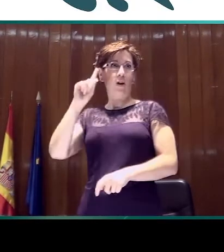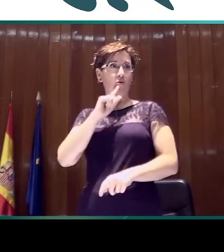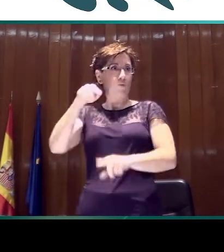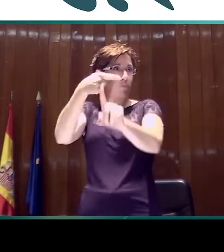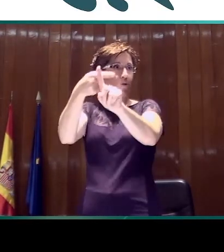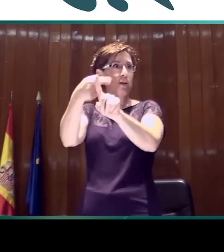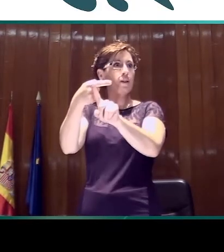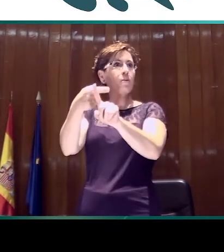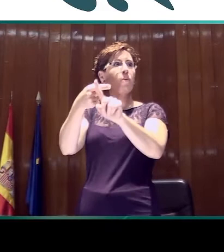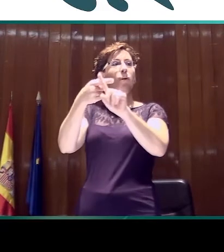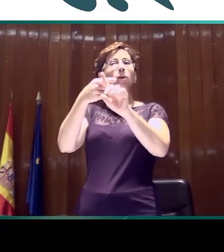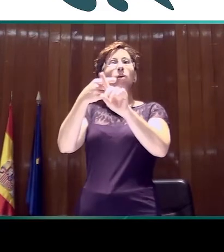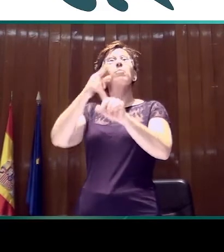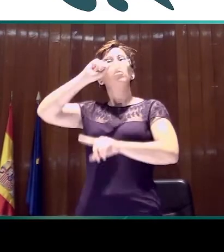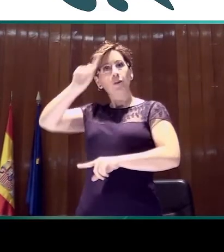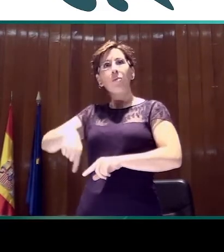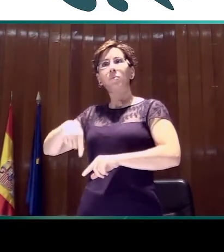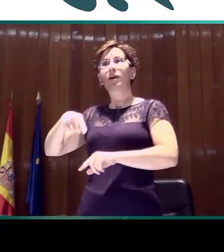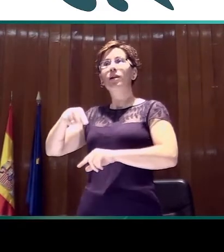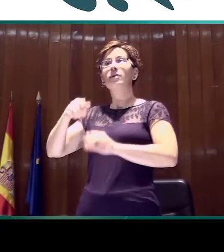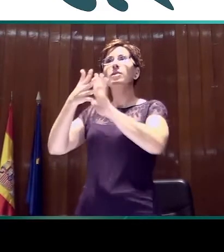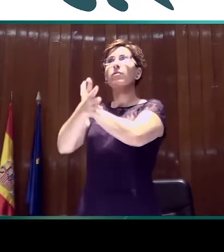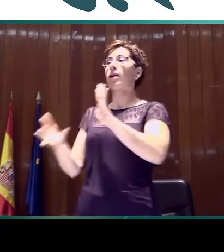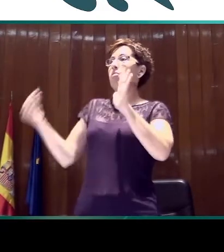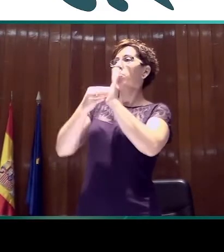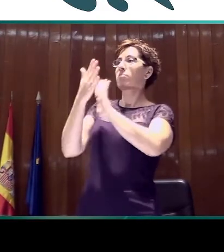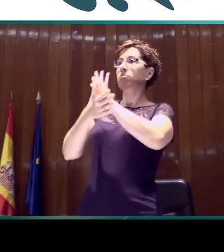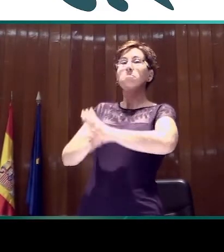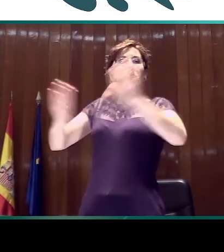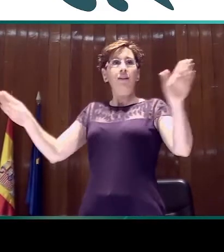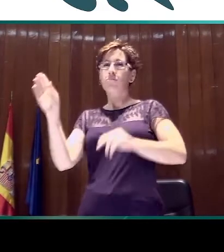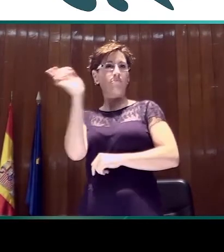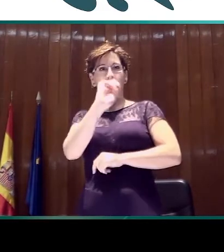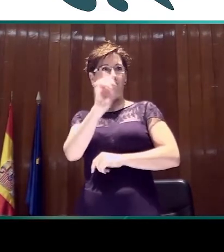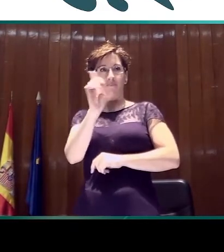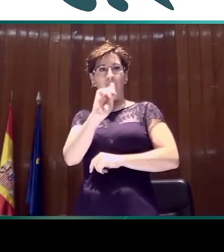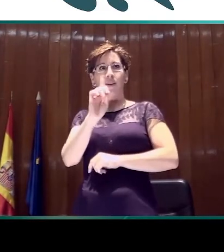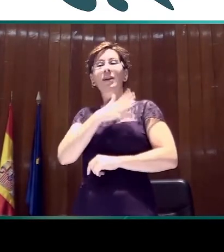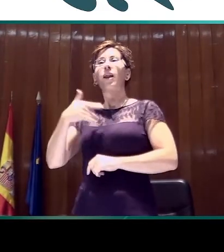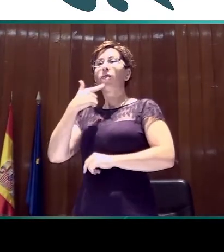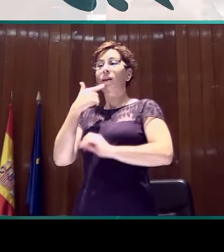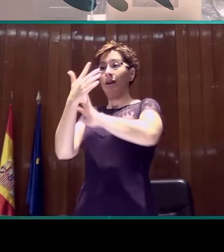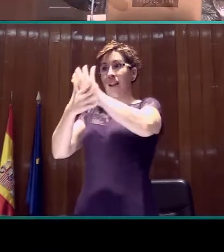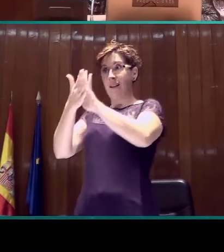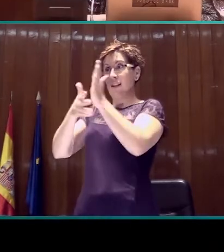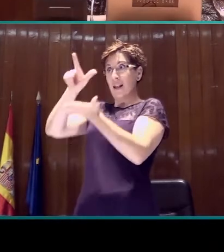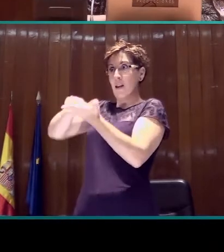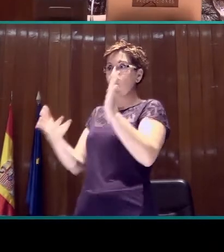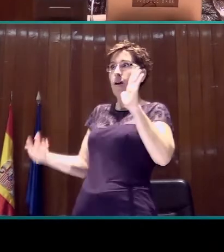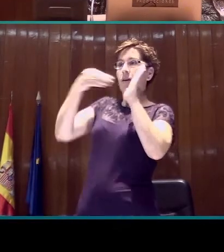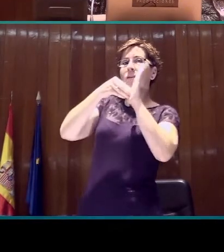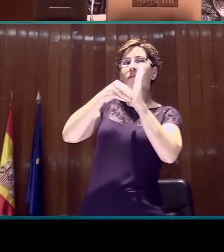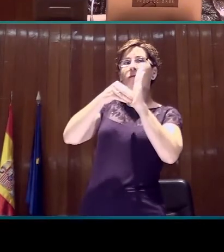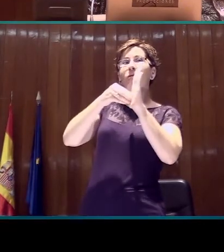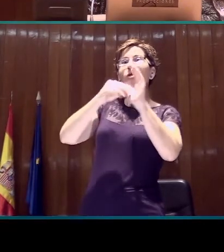pero no solamente contempla la incorporación de la lengua de signos como tal, sino también cómo se incorpora la imagen de la persona que signa